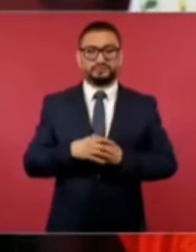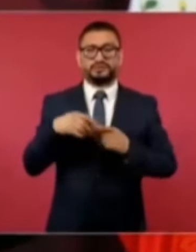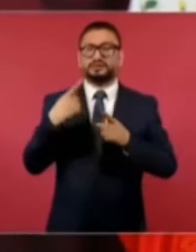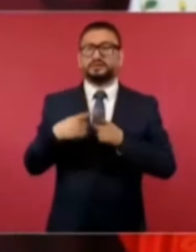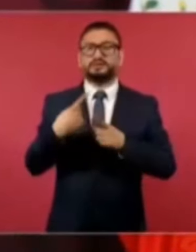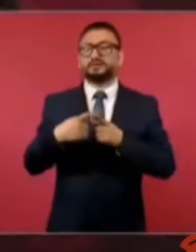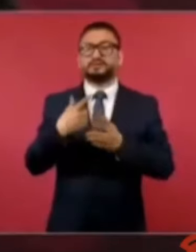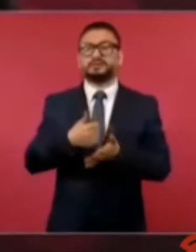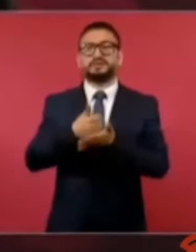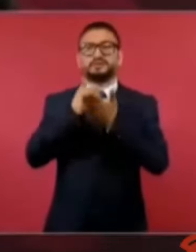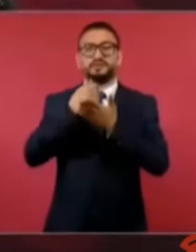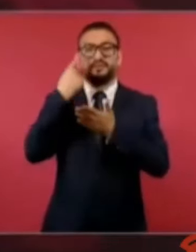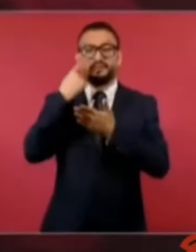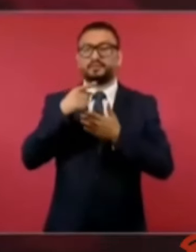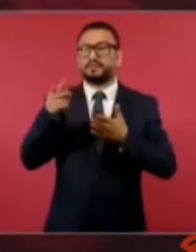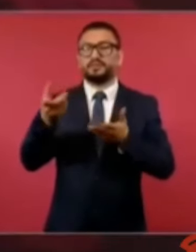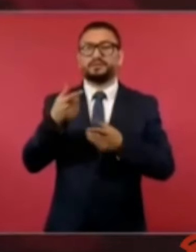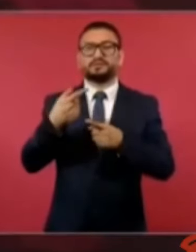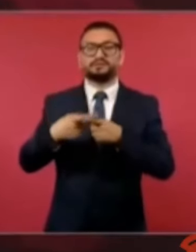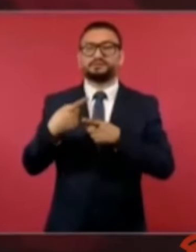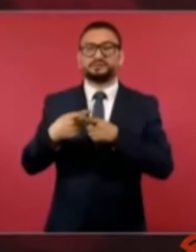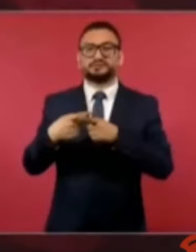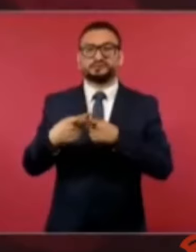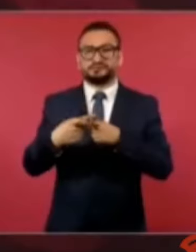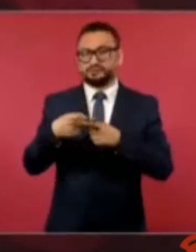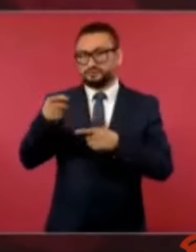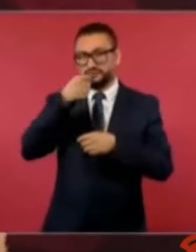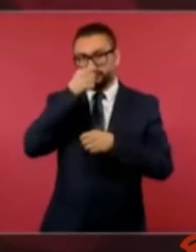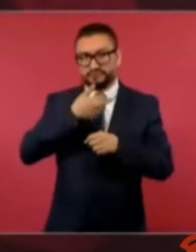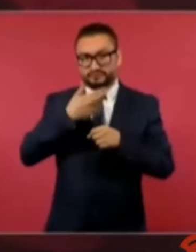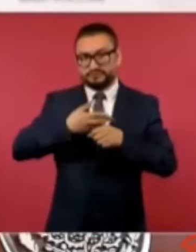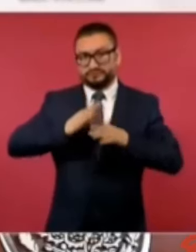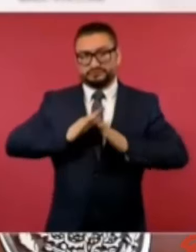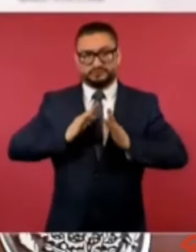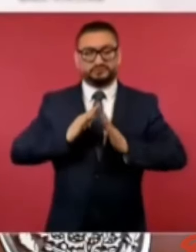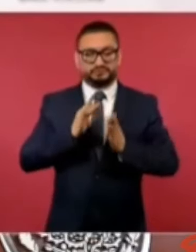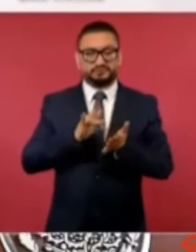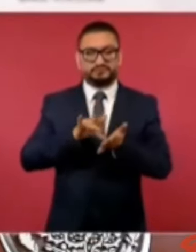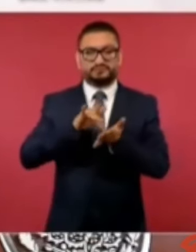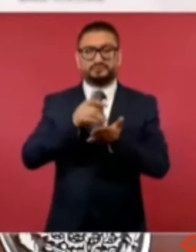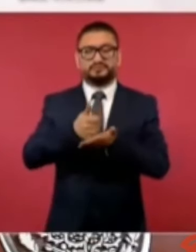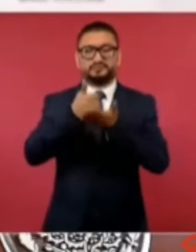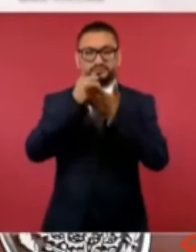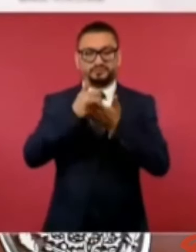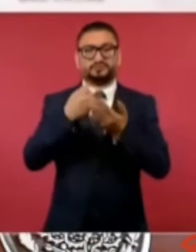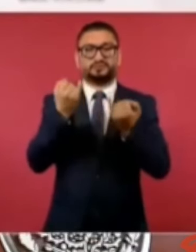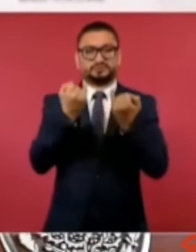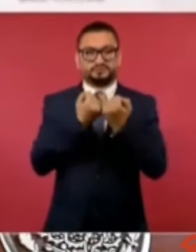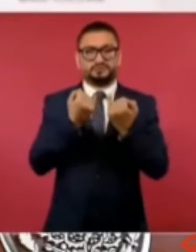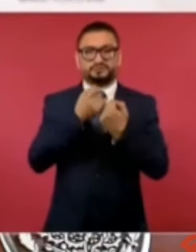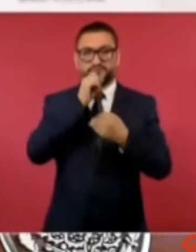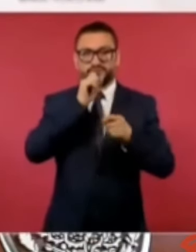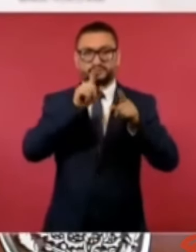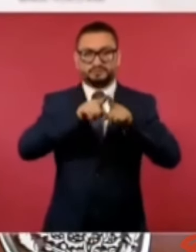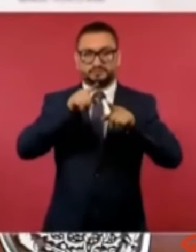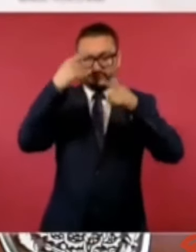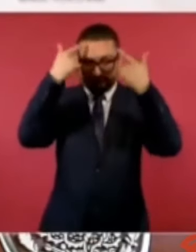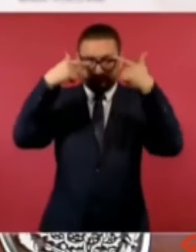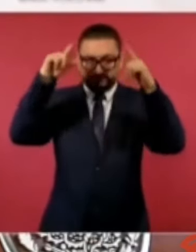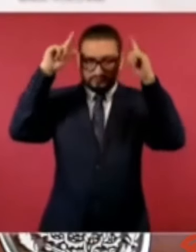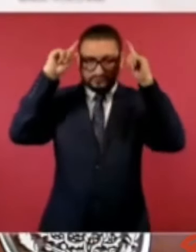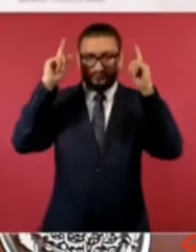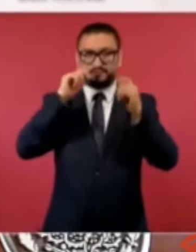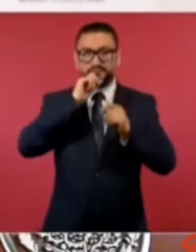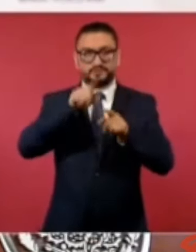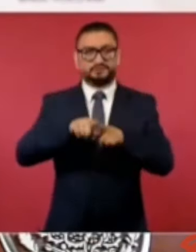ayuda a crear esa institución la secretaria de defensa y también la secretaria de marina